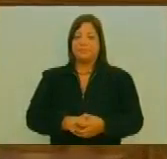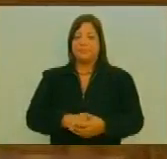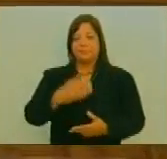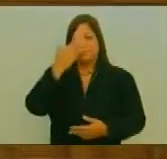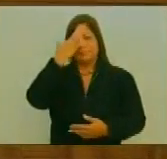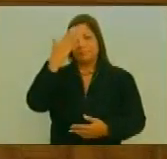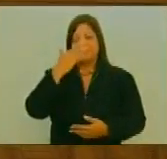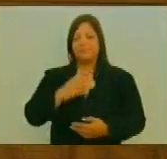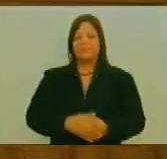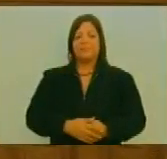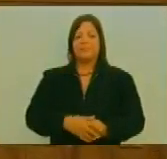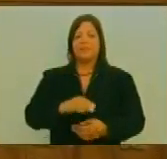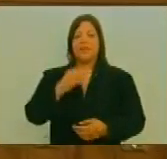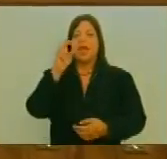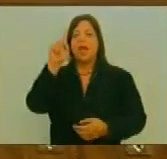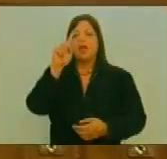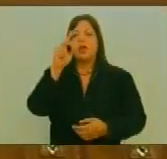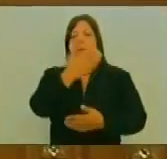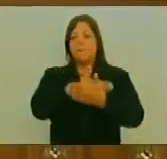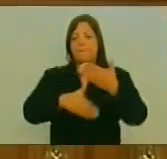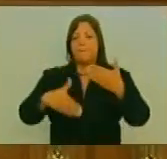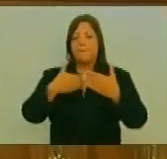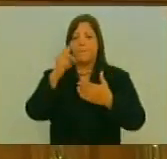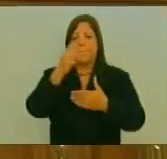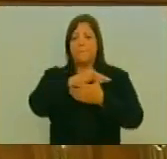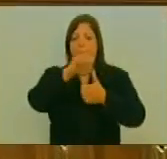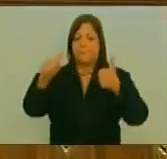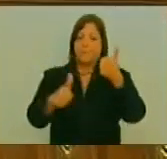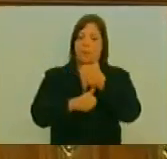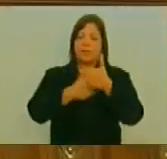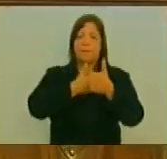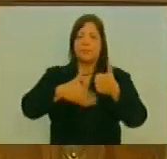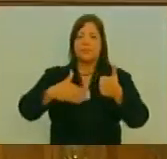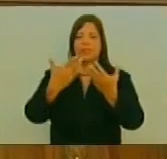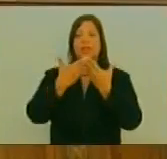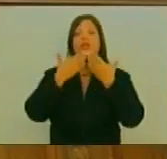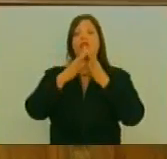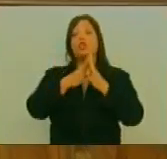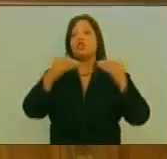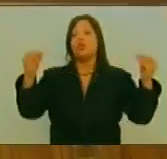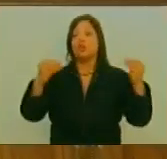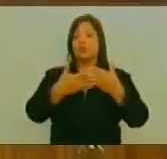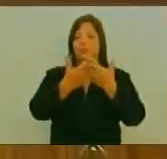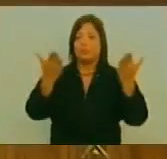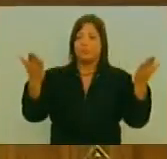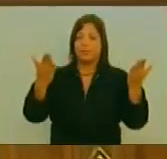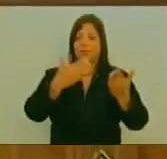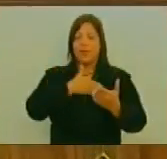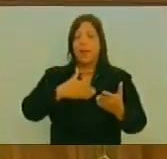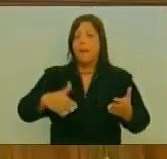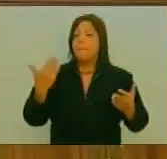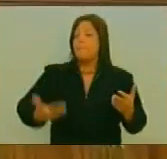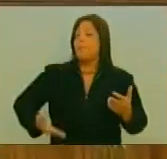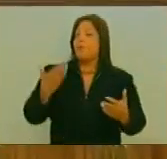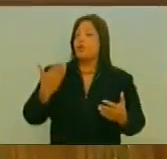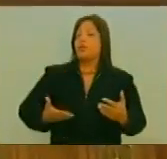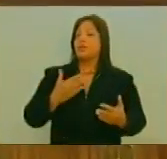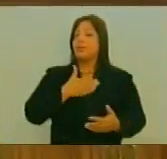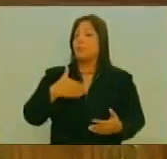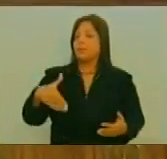Compatriotas Vicepresidentes Constituyentes Todos y todas Presidenta Es muy importante